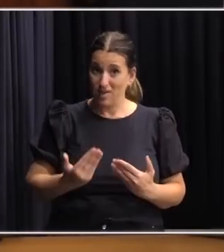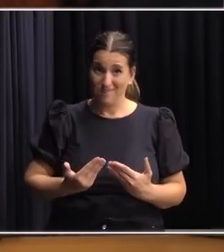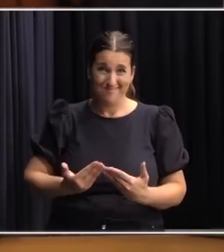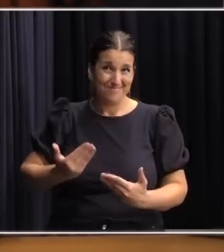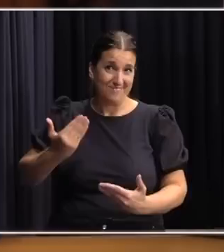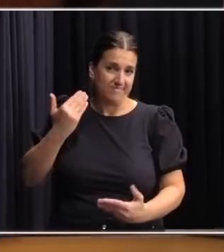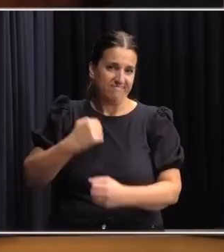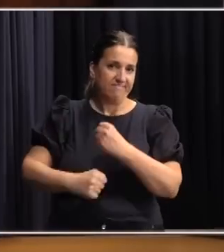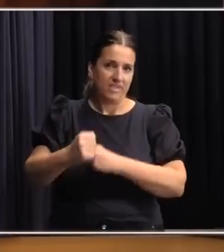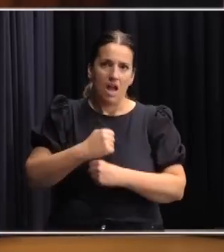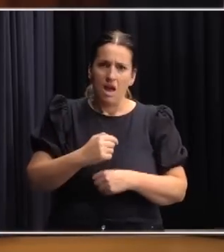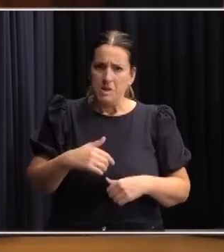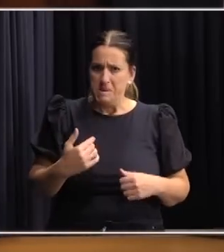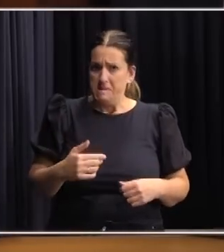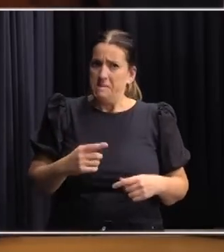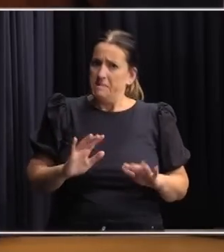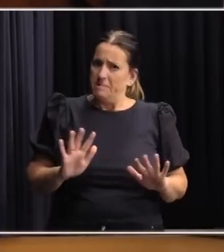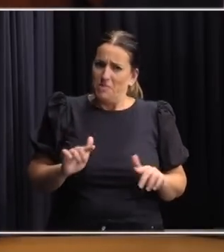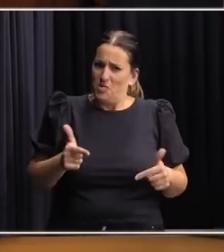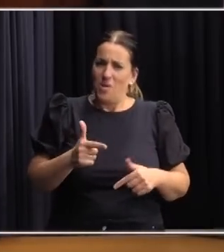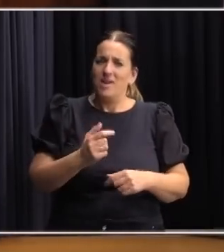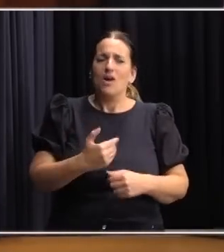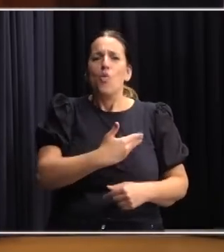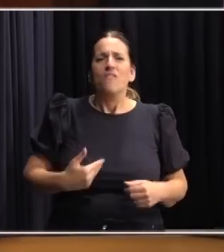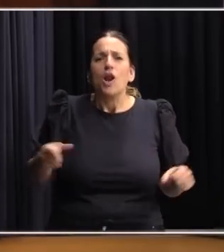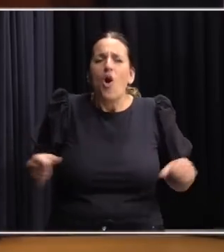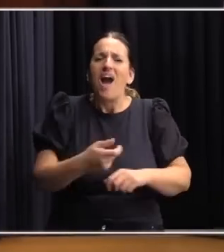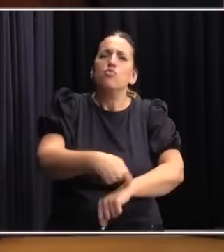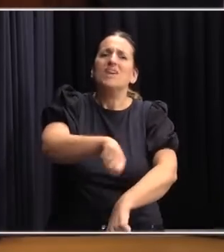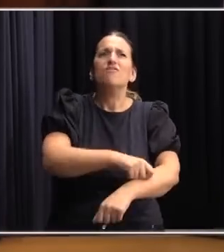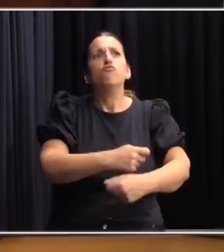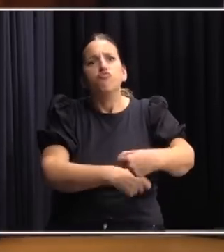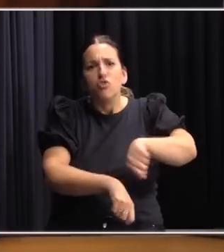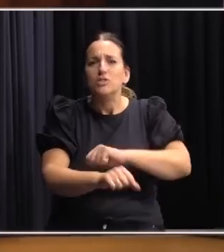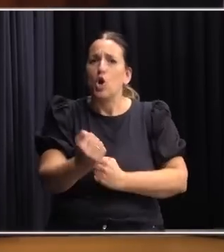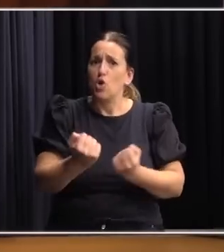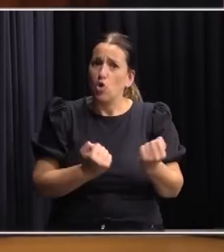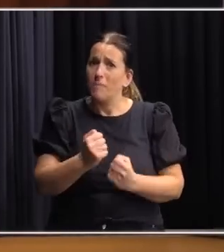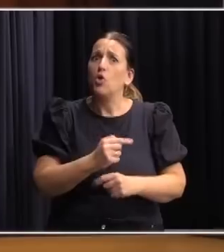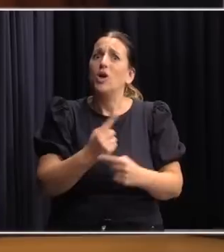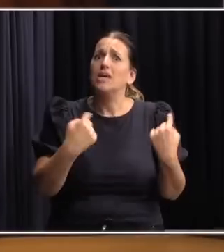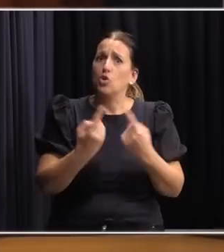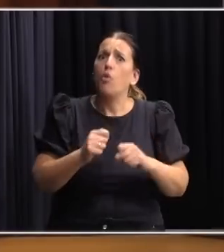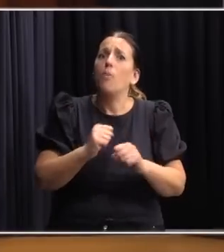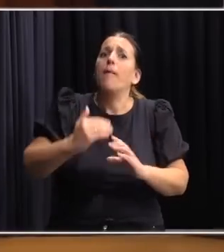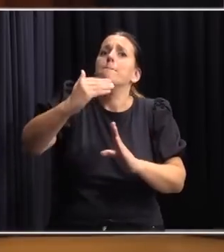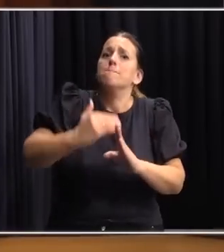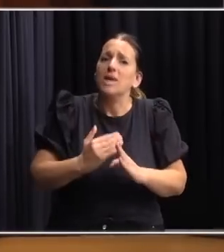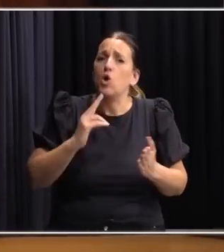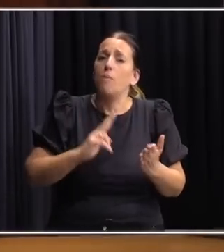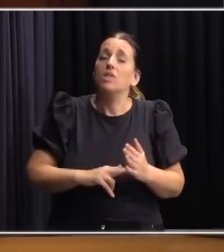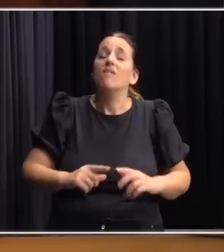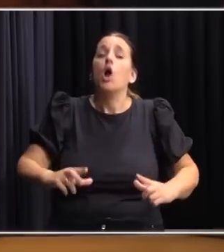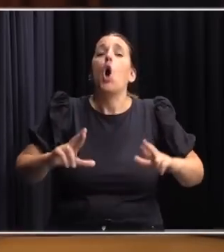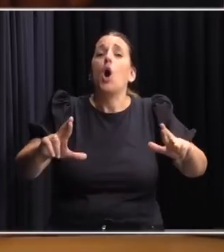que un gobierno haga un esfuerzo económico y que además le afloje el bolsillo a los ciudadanos así que esperemos crecer por arriba del 3